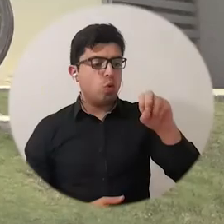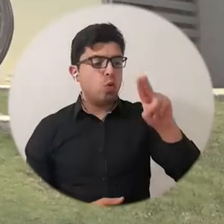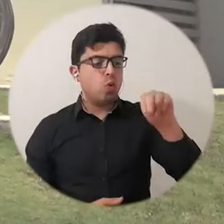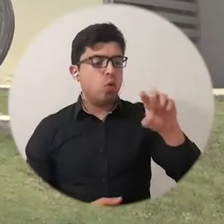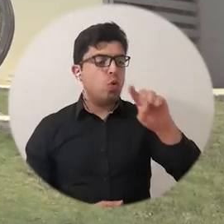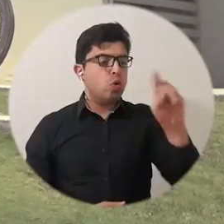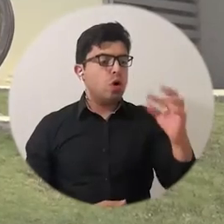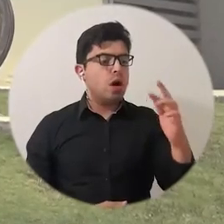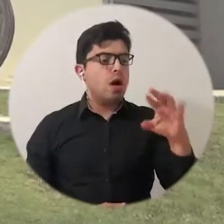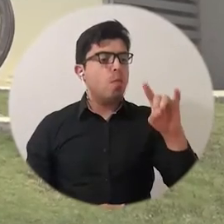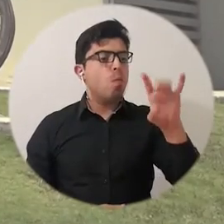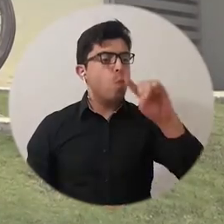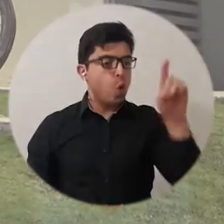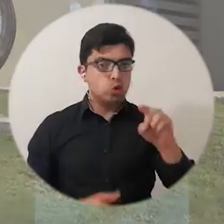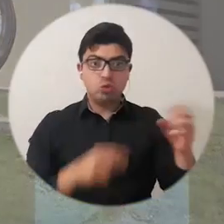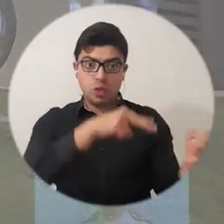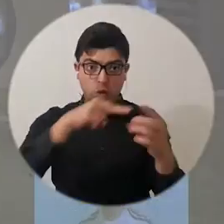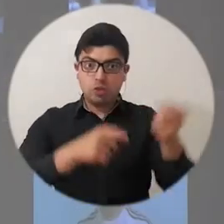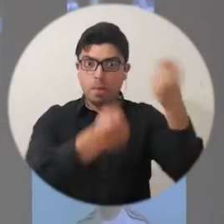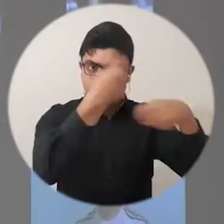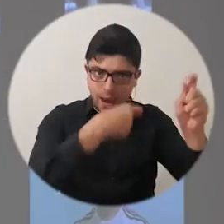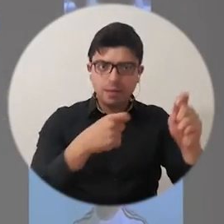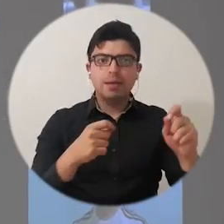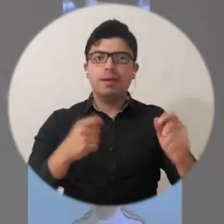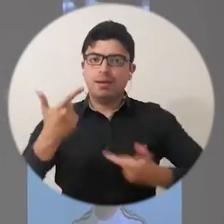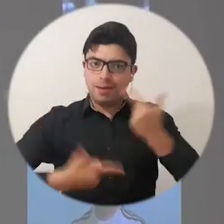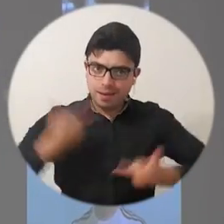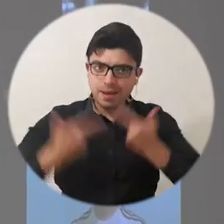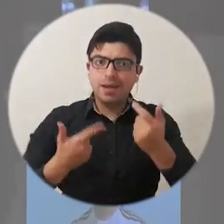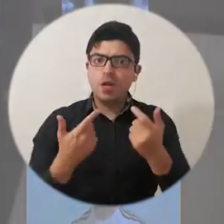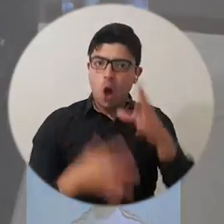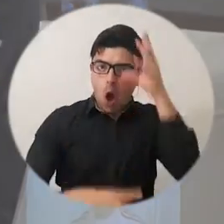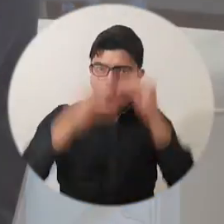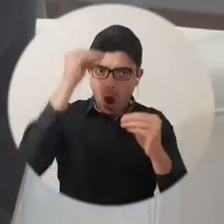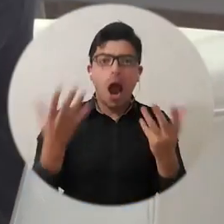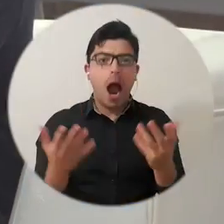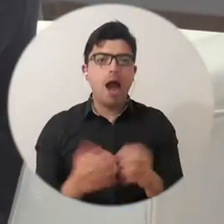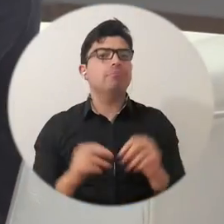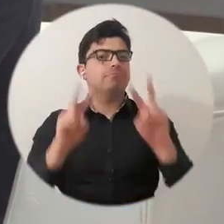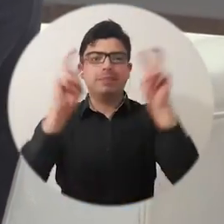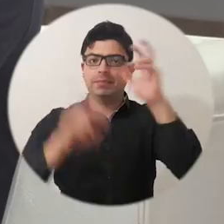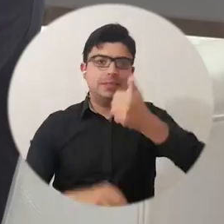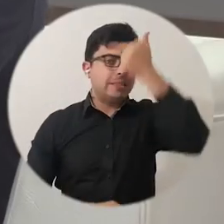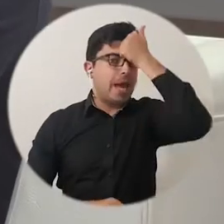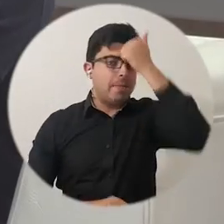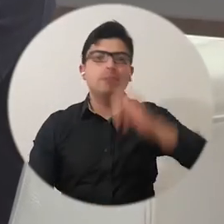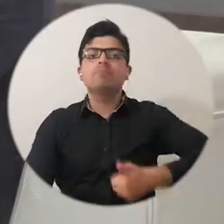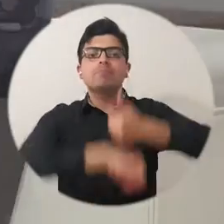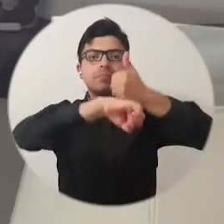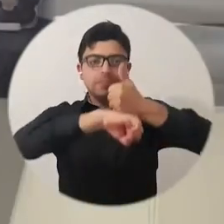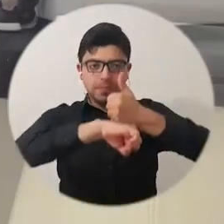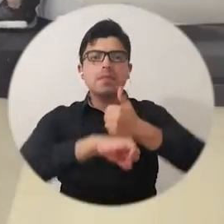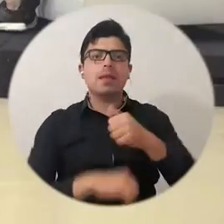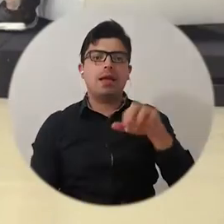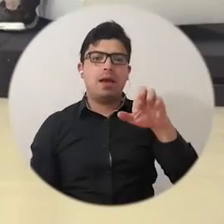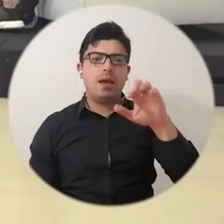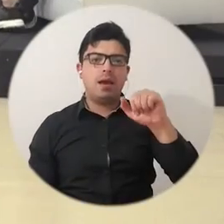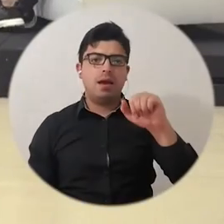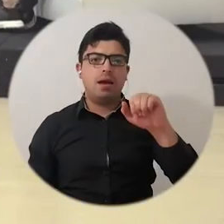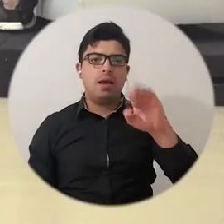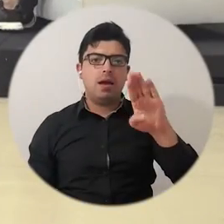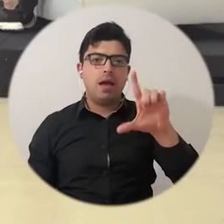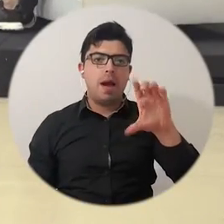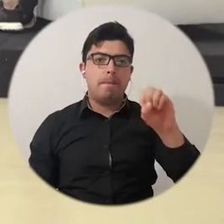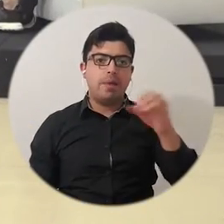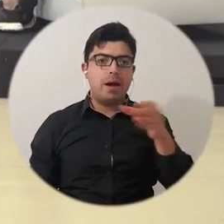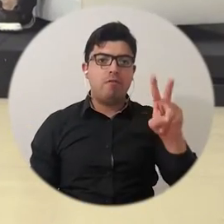fueron los temas principales del conversatorio que realizó la Universidad del Magdalena con la moderación del rector Pablo Vera Salazar, donde se